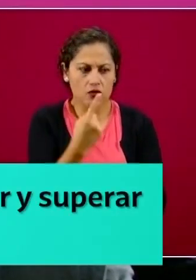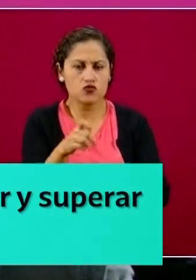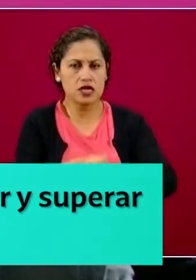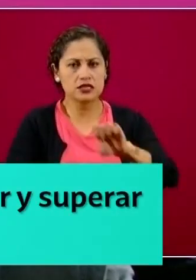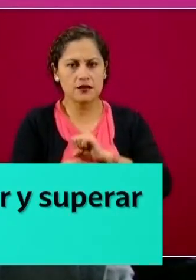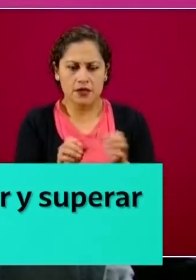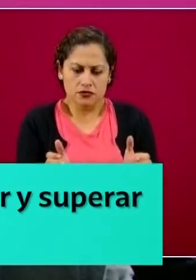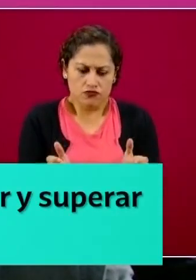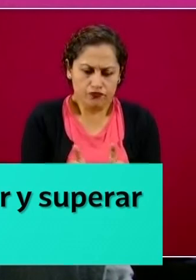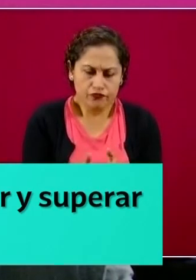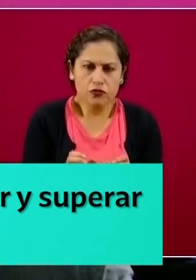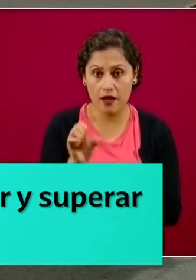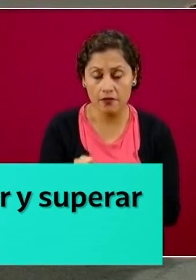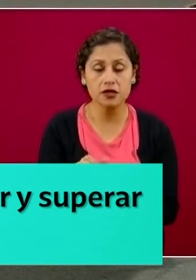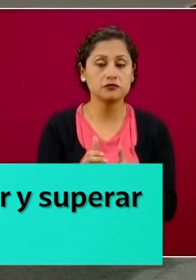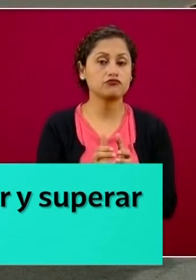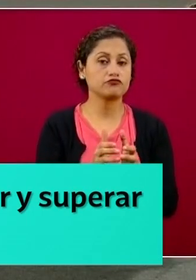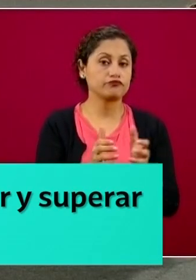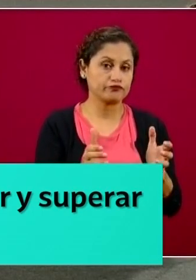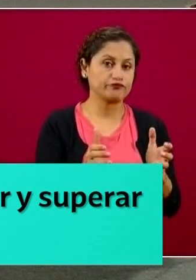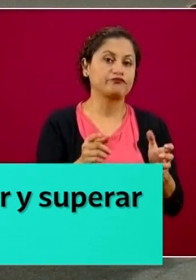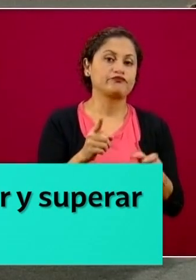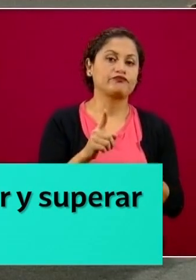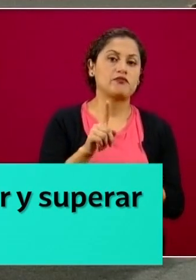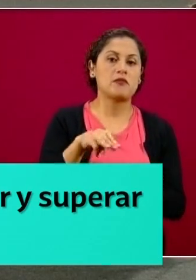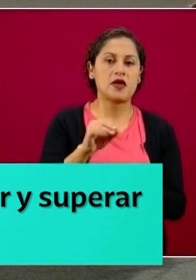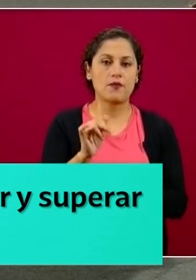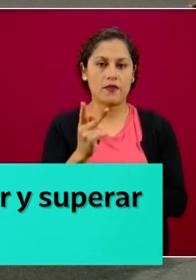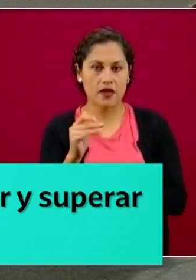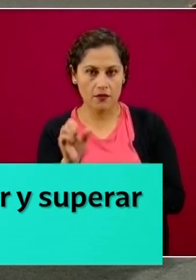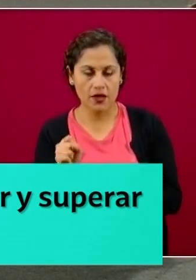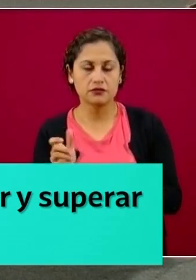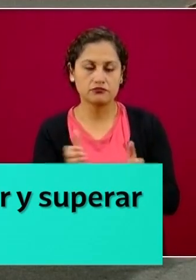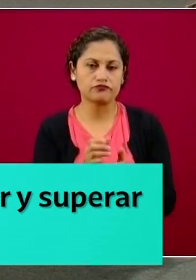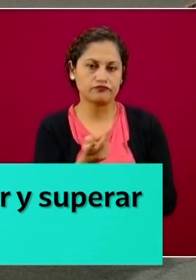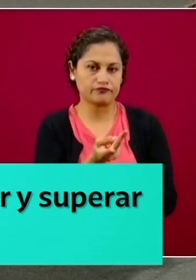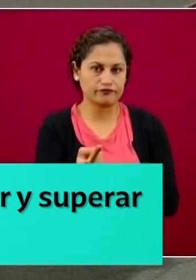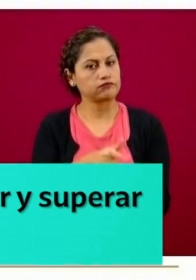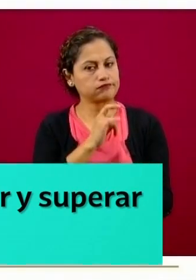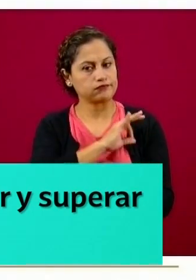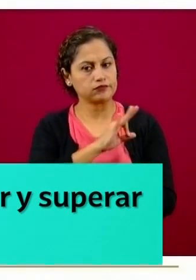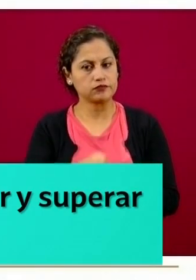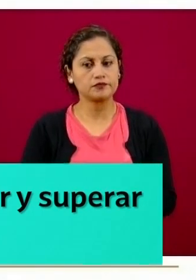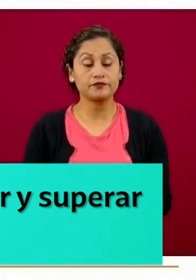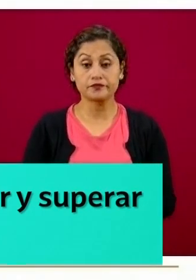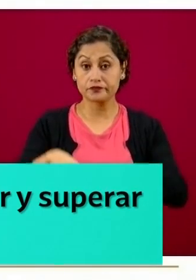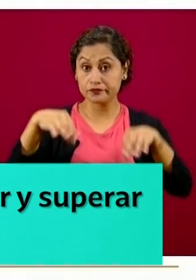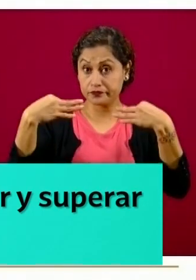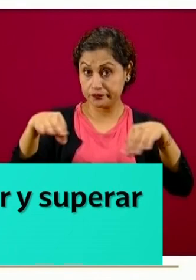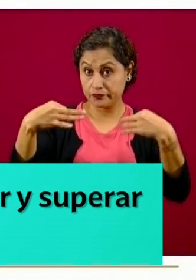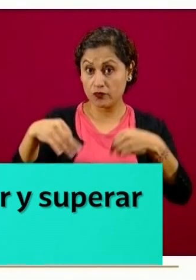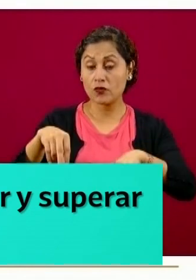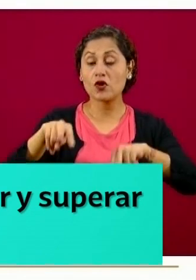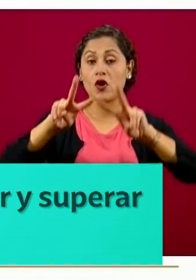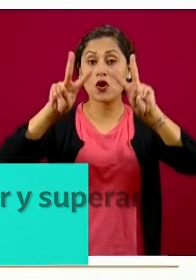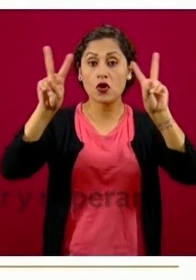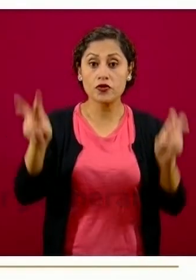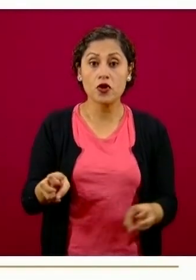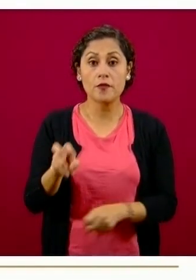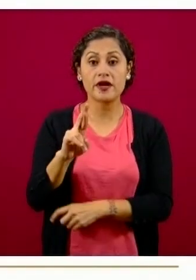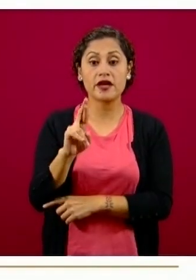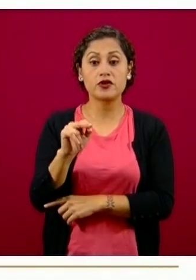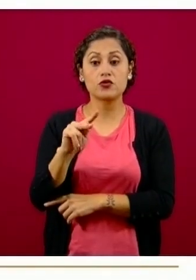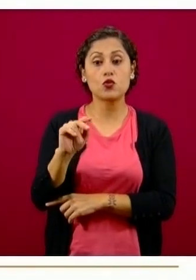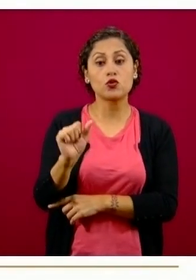titular de la Unidad de Inteligencia Económica Global de la Secretaría de Economía, Sergio Silva Castañeda, expuso que el documento se